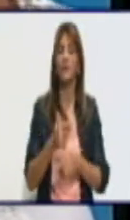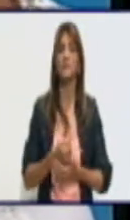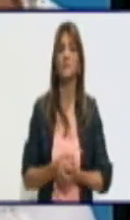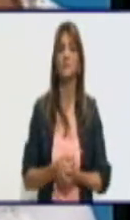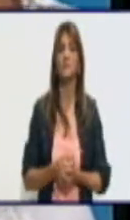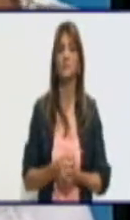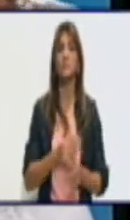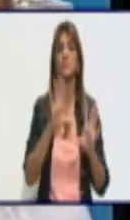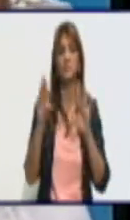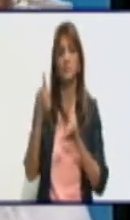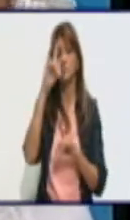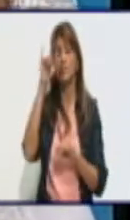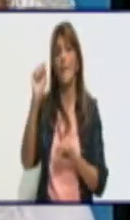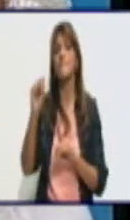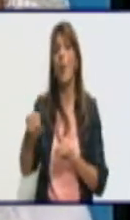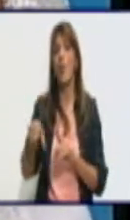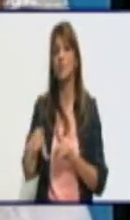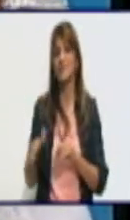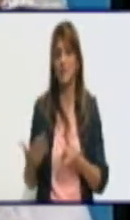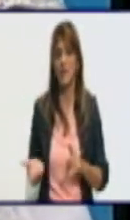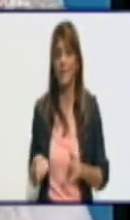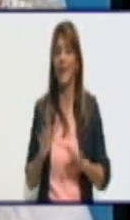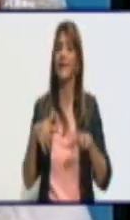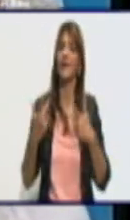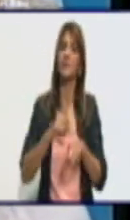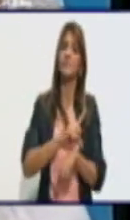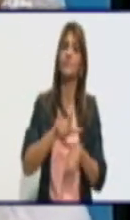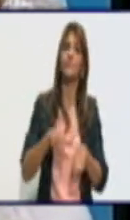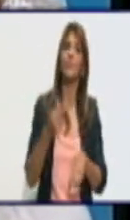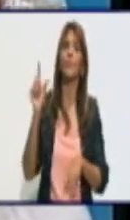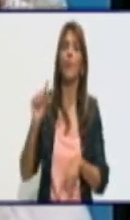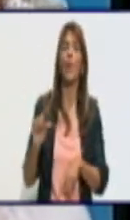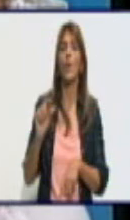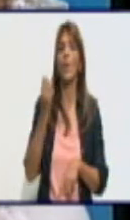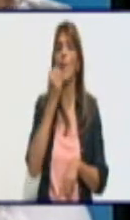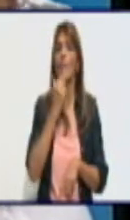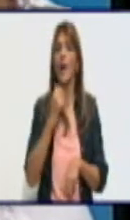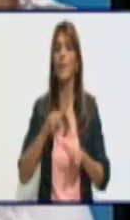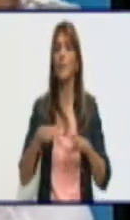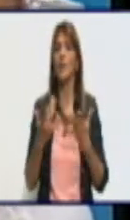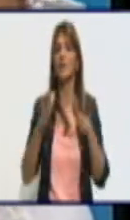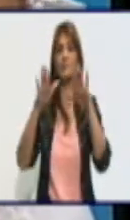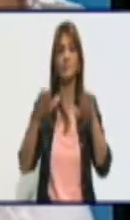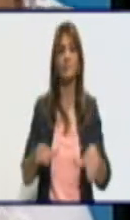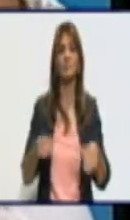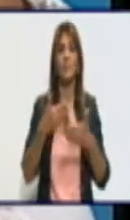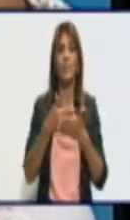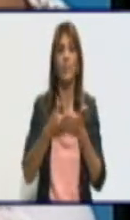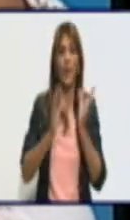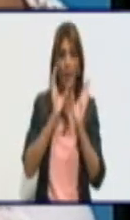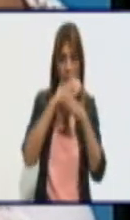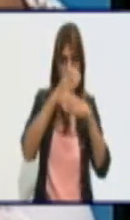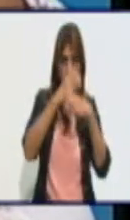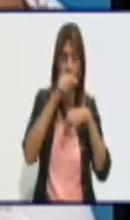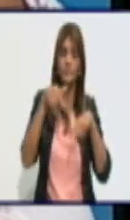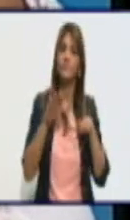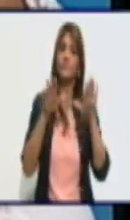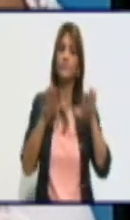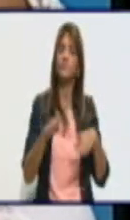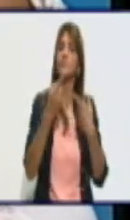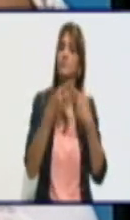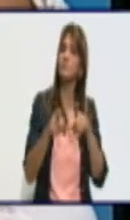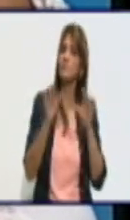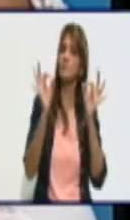en las muestras que ya están esperando, porque, por ejemplo, hoy hubo que parar la lectura por esta situación. Pero bueno, siempre se buscarán